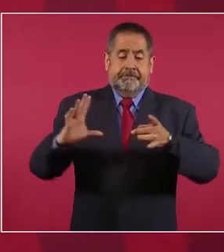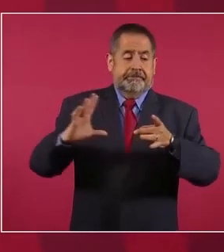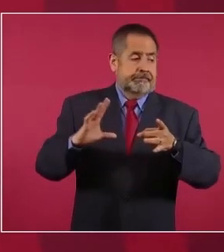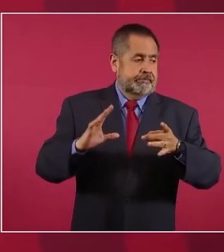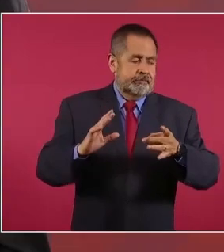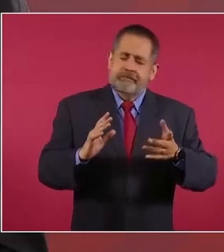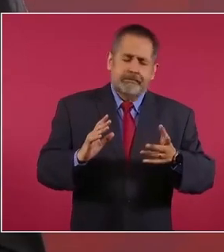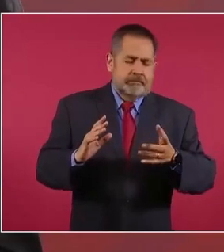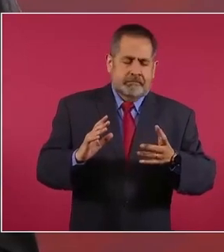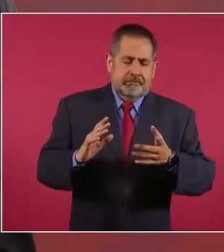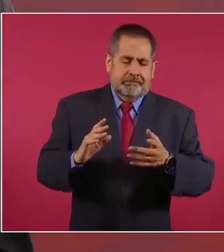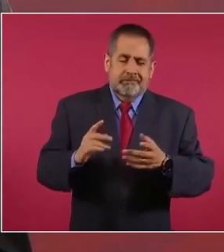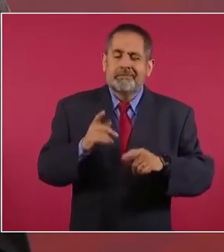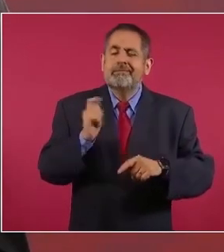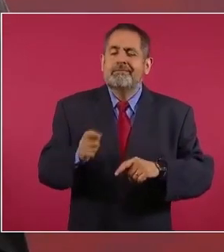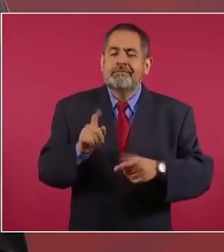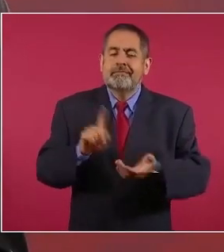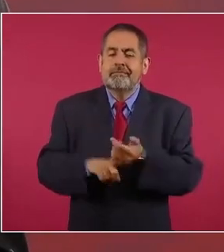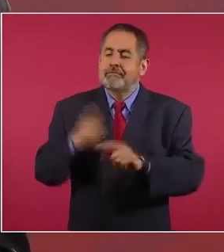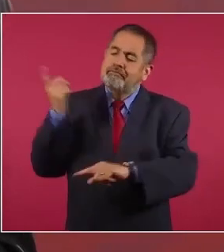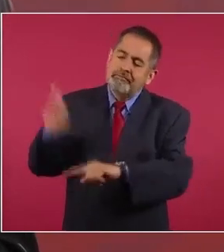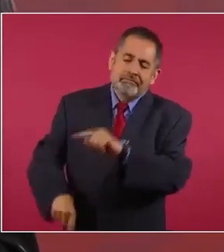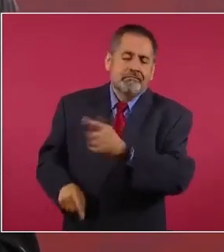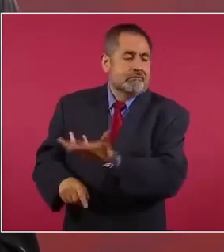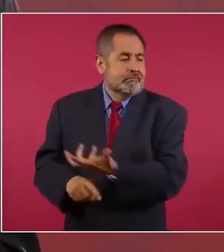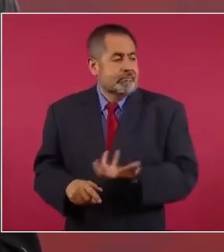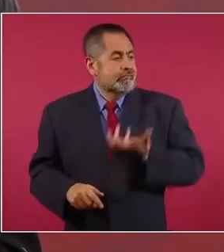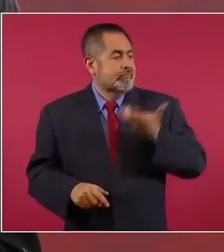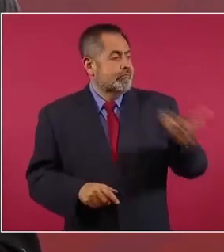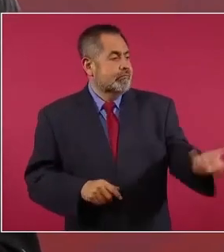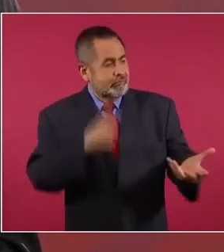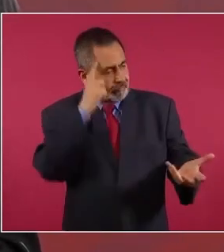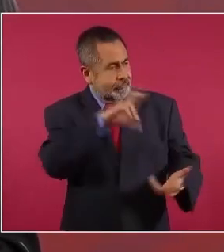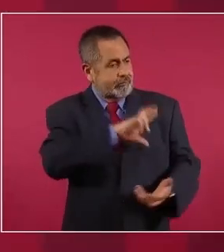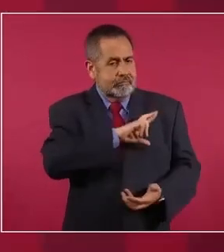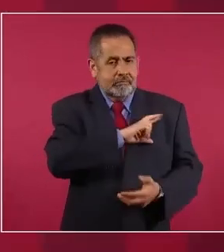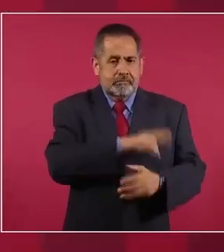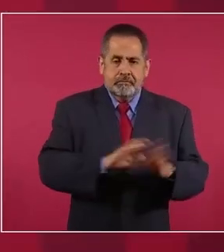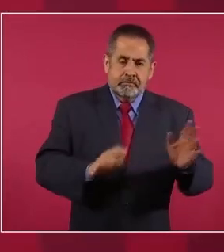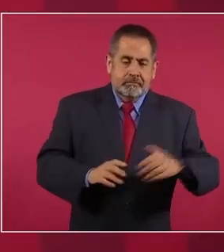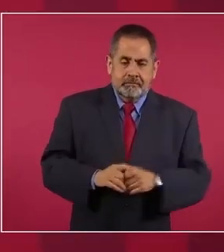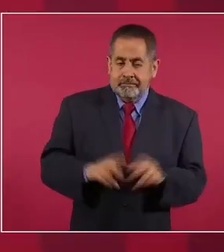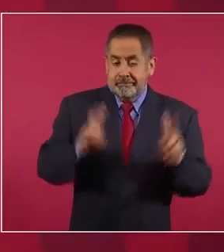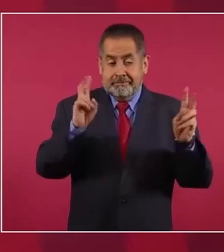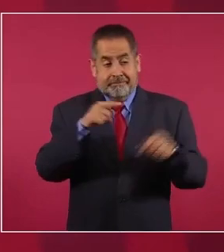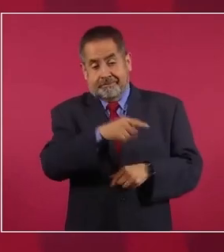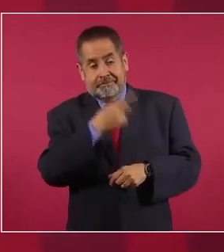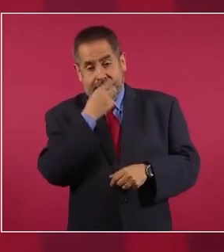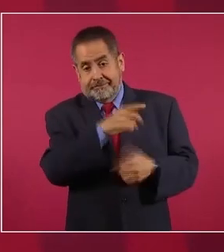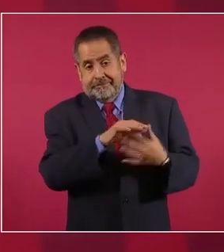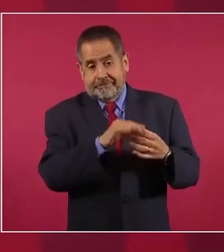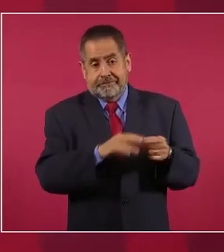por no ser según los tecnócratas